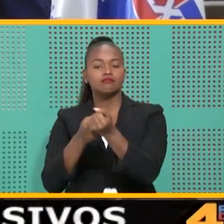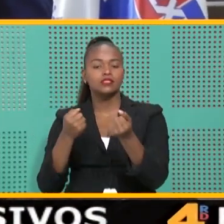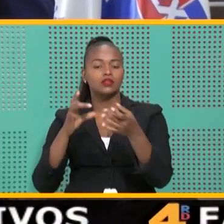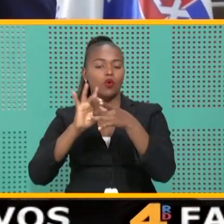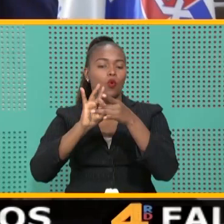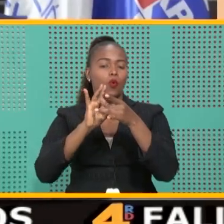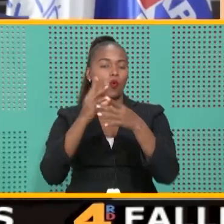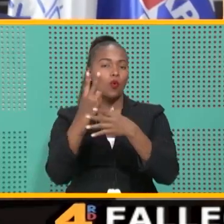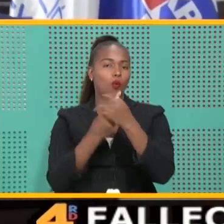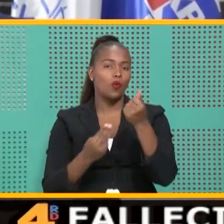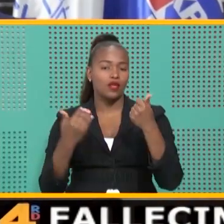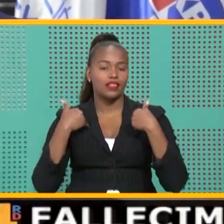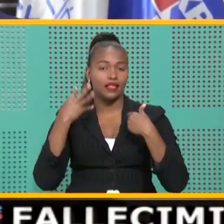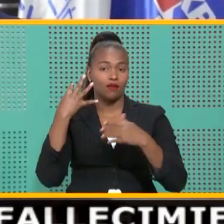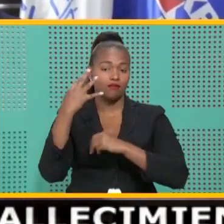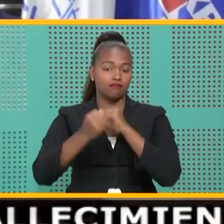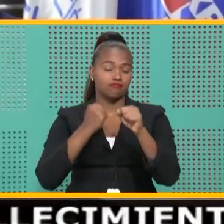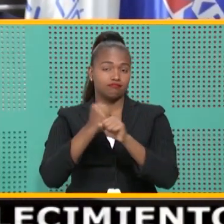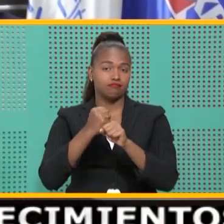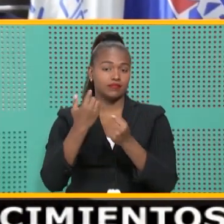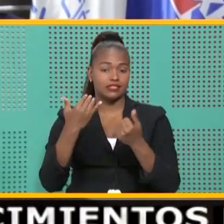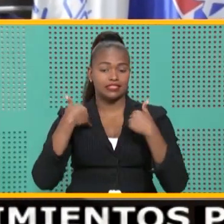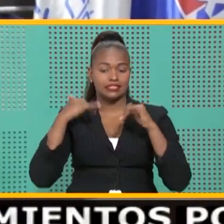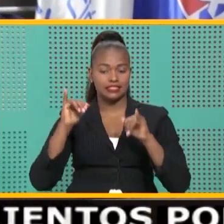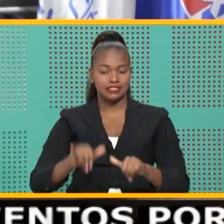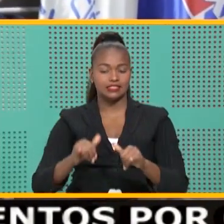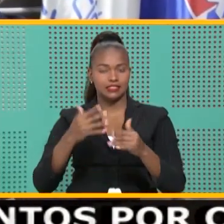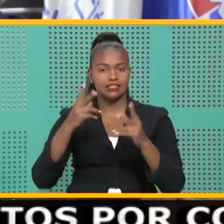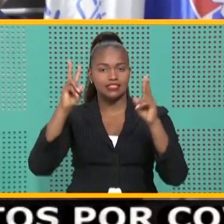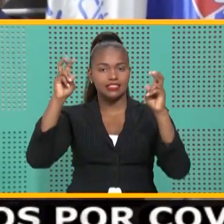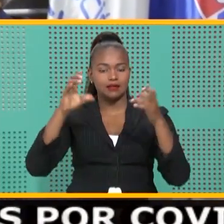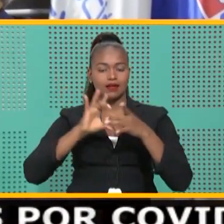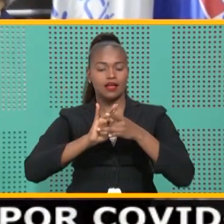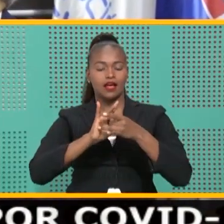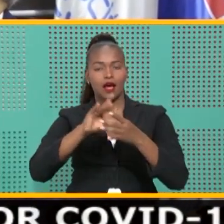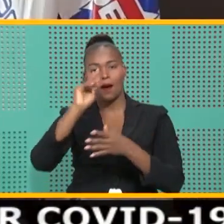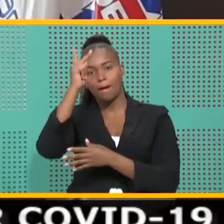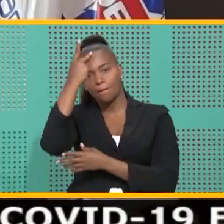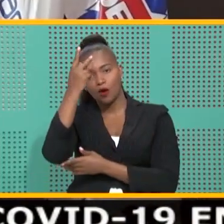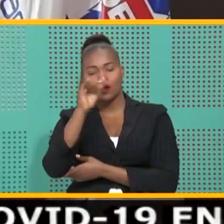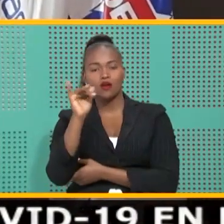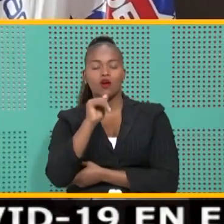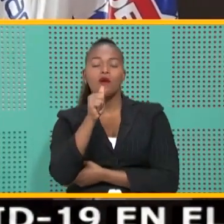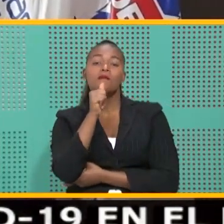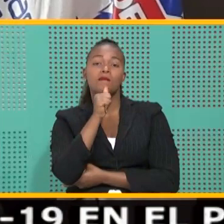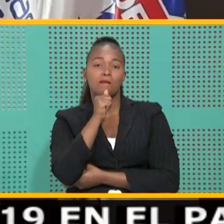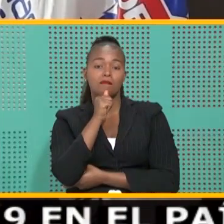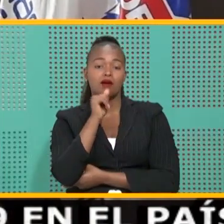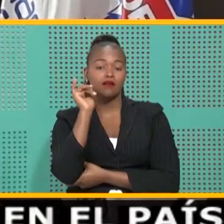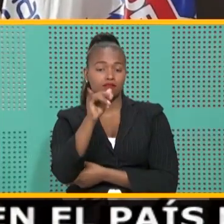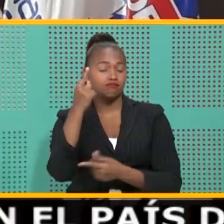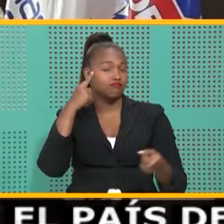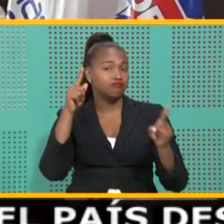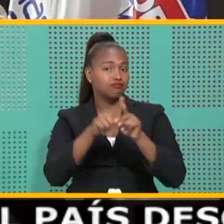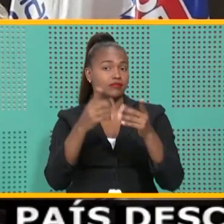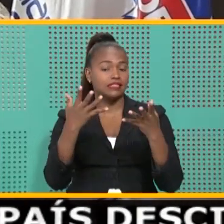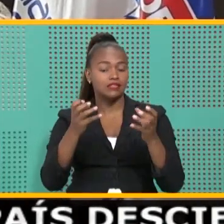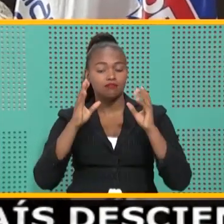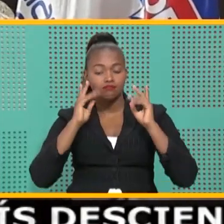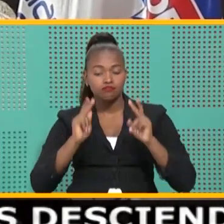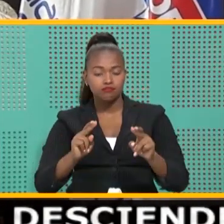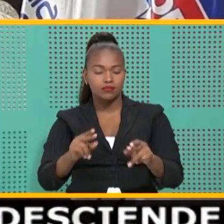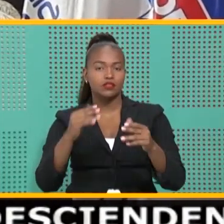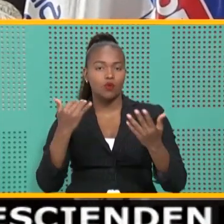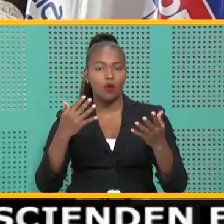mutuo desarrollado en los cuatro años recientes en el contexto de la alianza público-privada. El convenio se enfoca en agilizar y